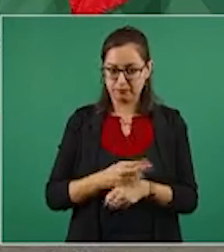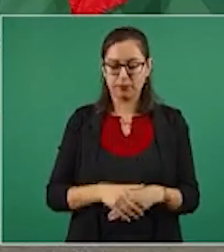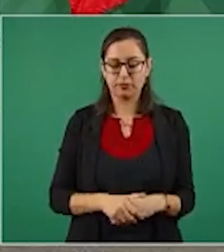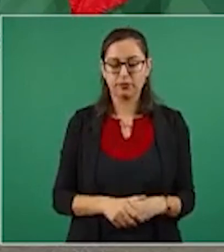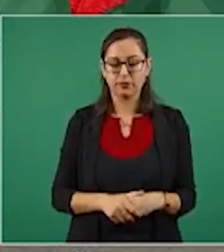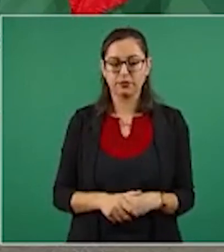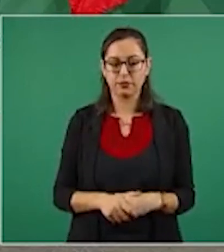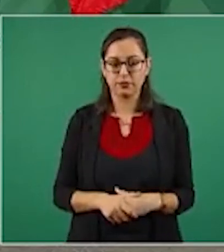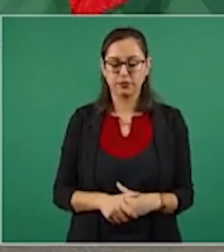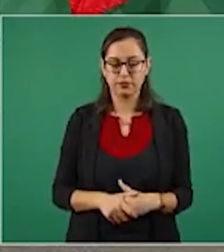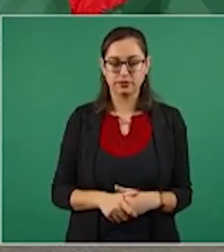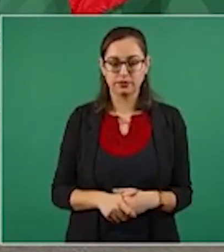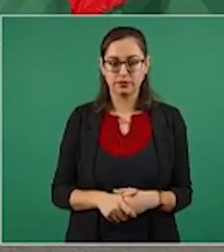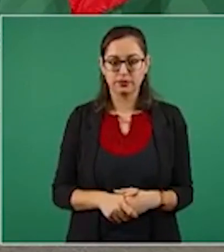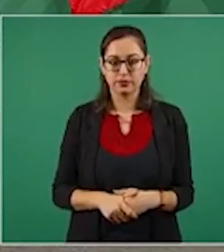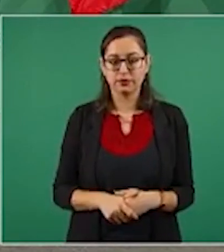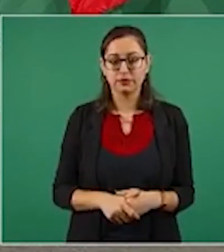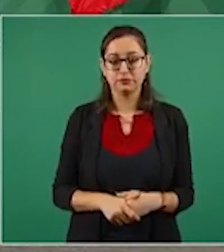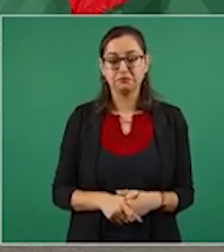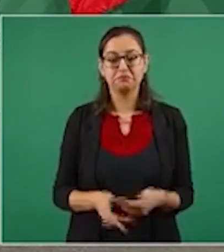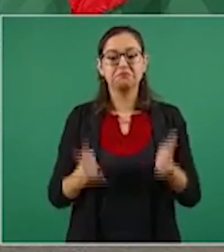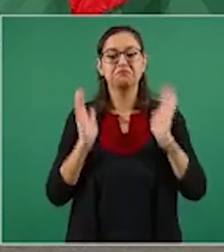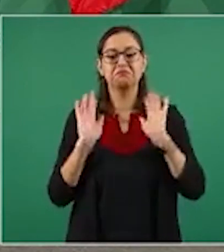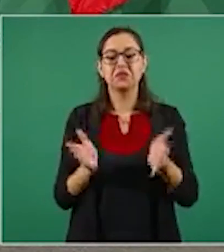no nos malacostumbremos,